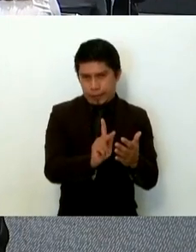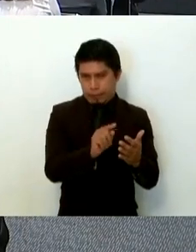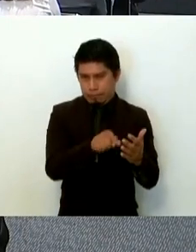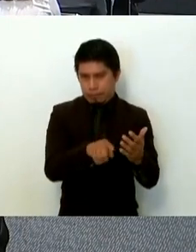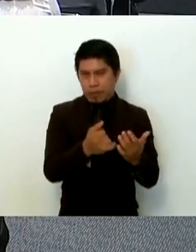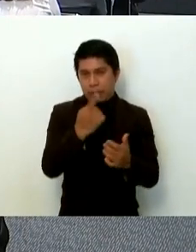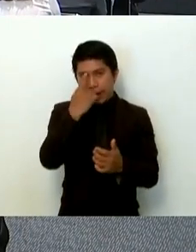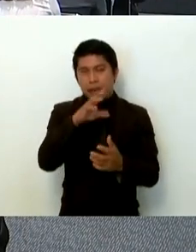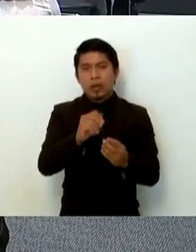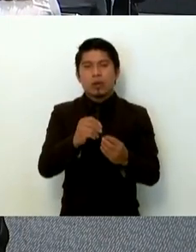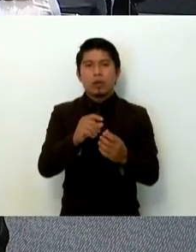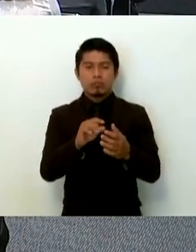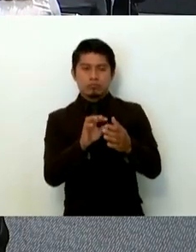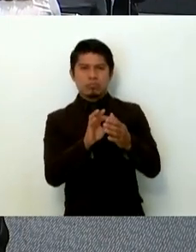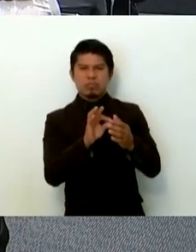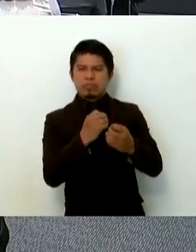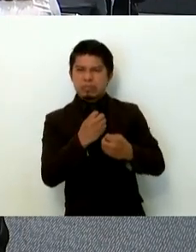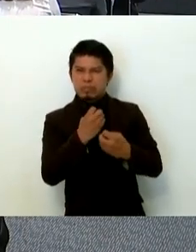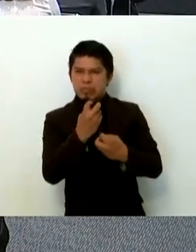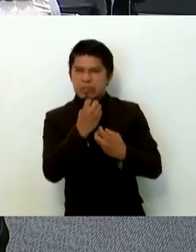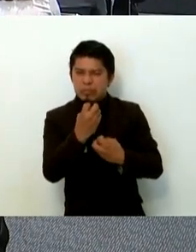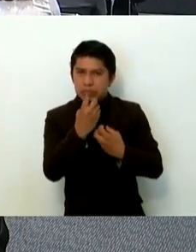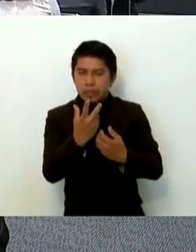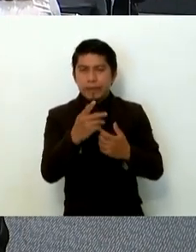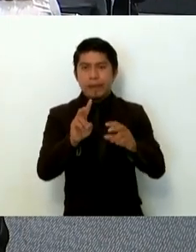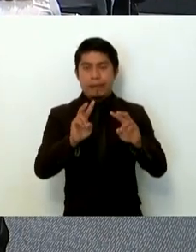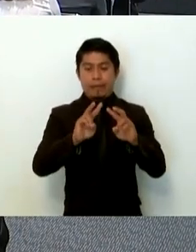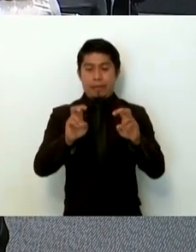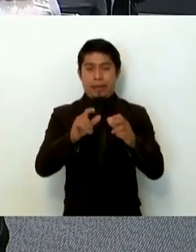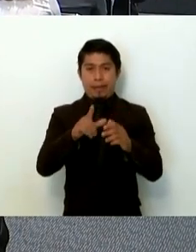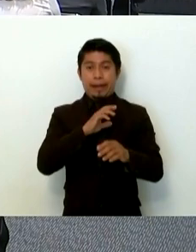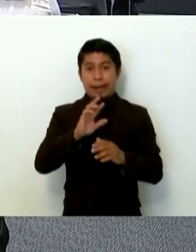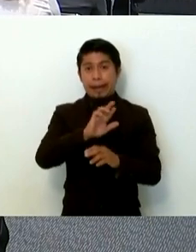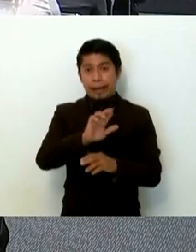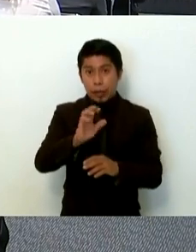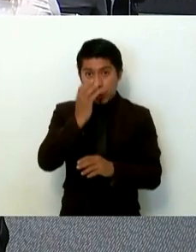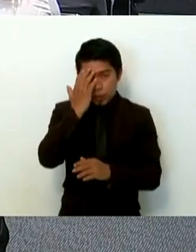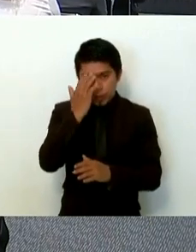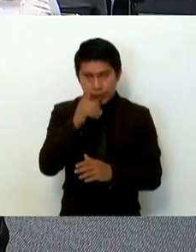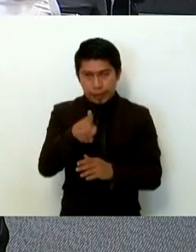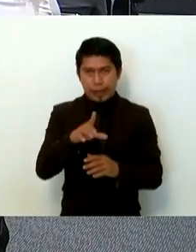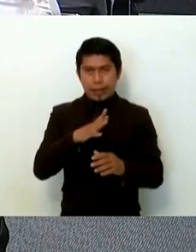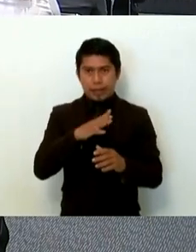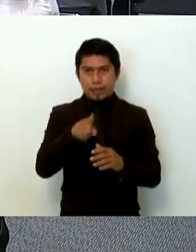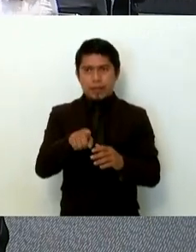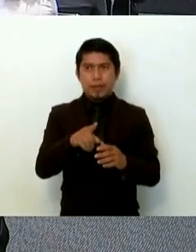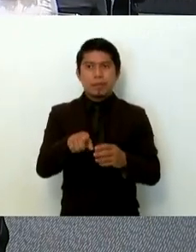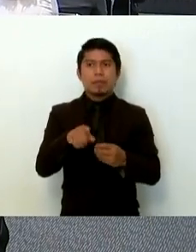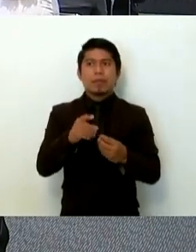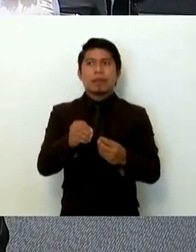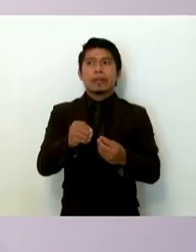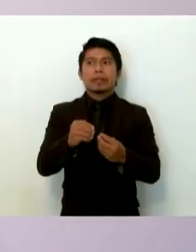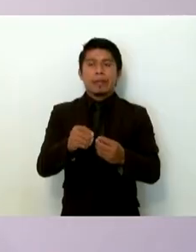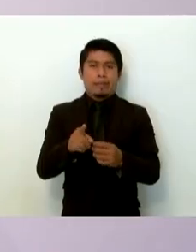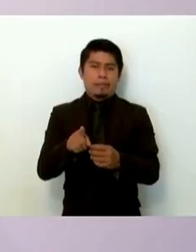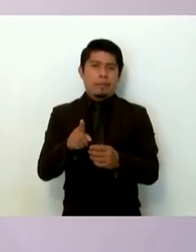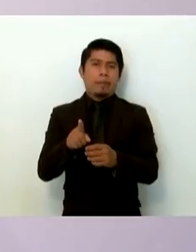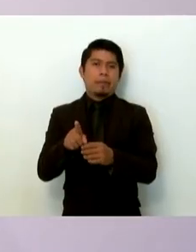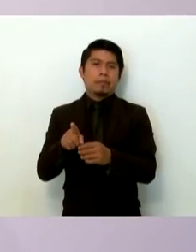fin de que no hiciera declaración alguna a partir de reconocer el principio de presunción de inocencia,